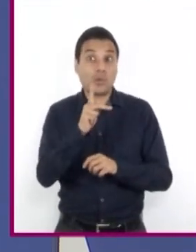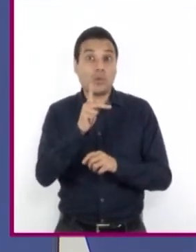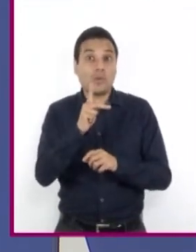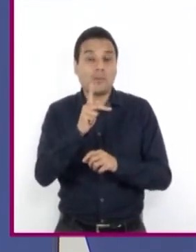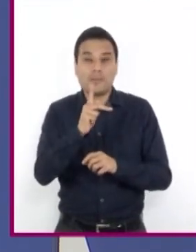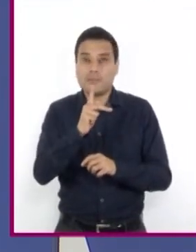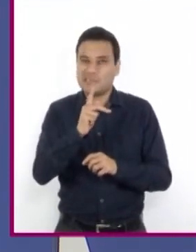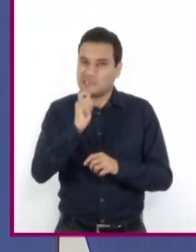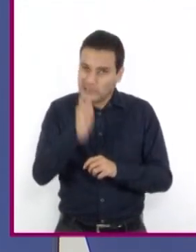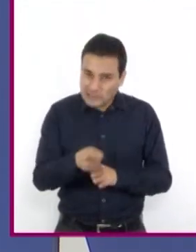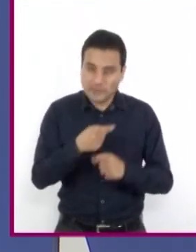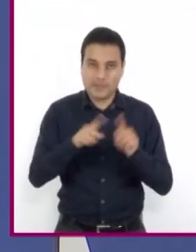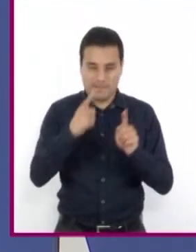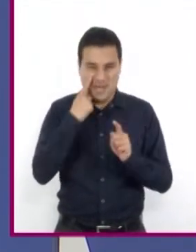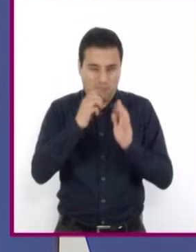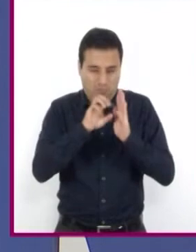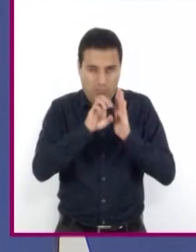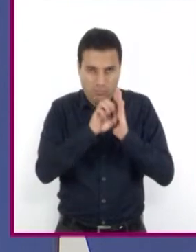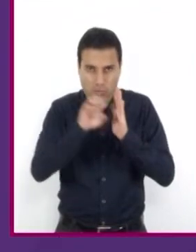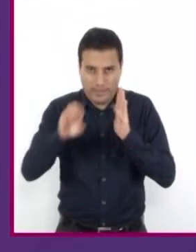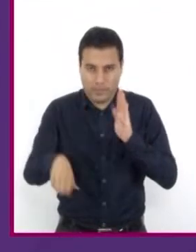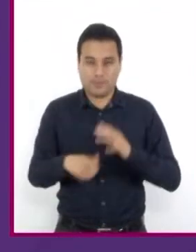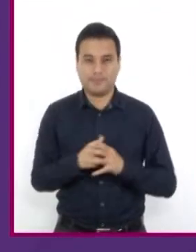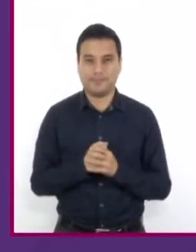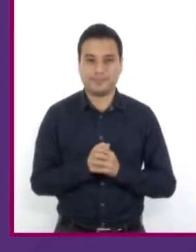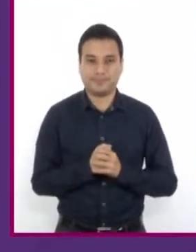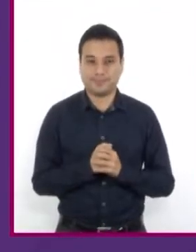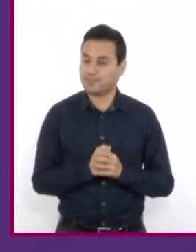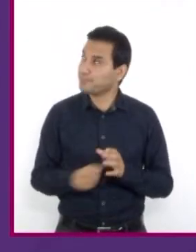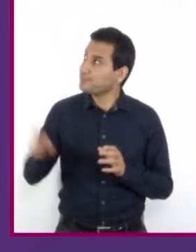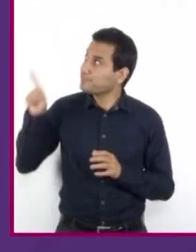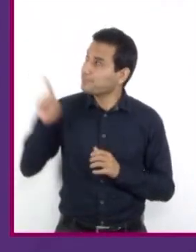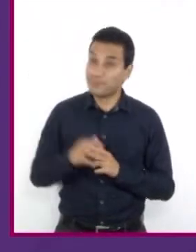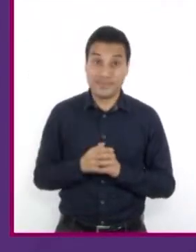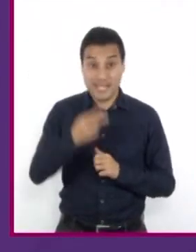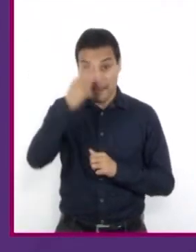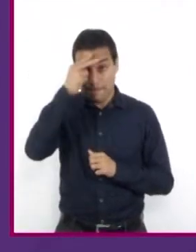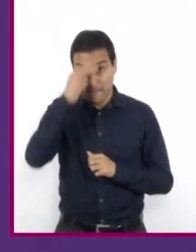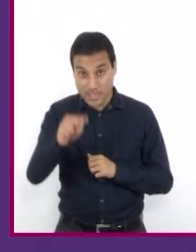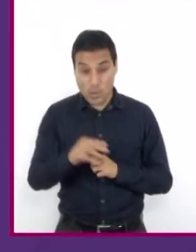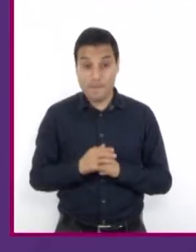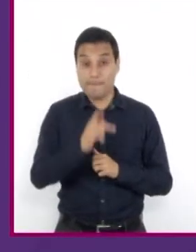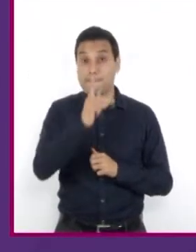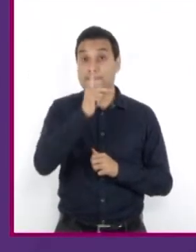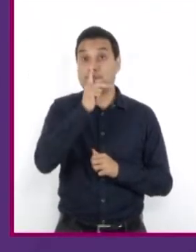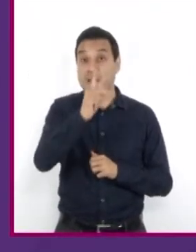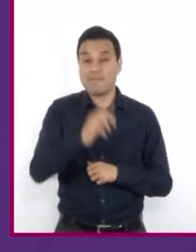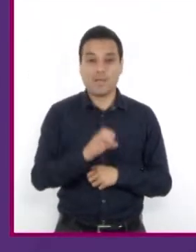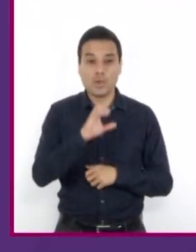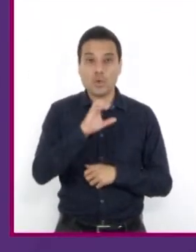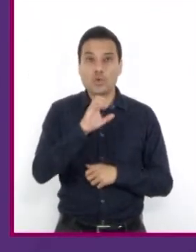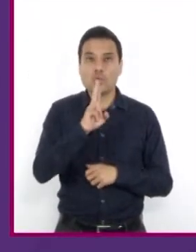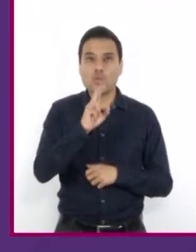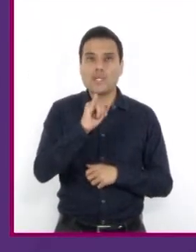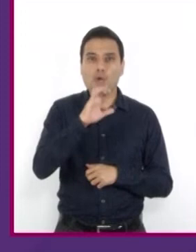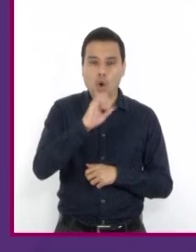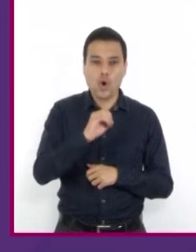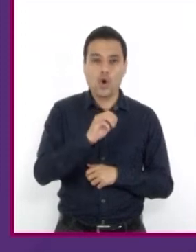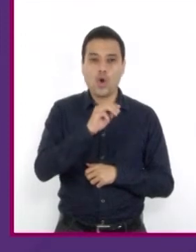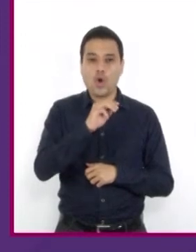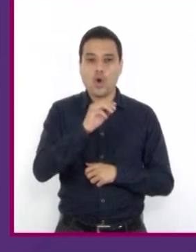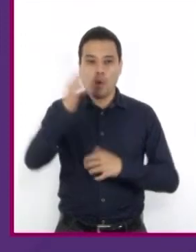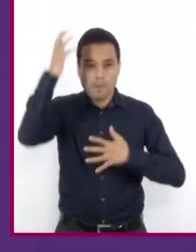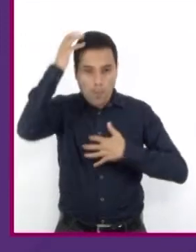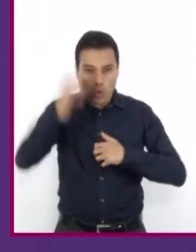diferentes. Vamos a ver algunas. Podemos ver cómo en México las palabras cuico, mono, paja,